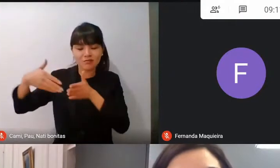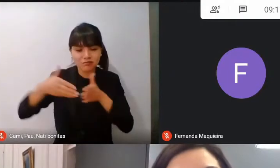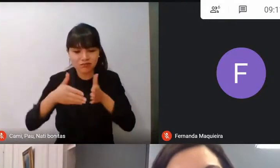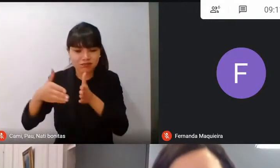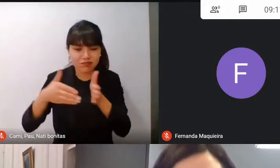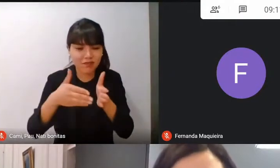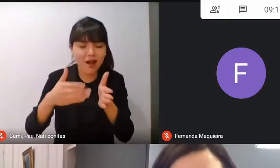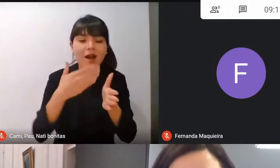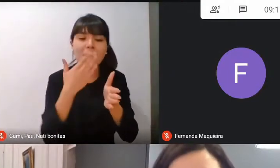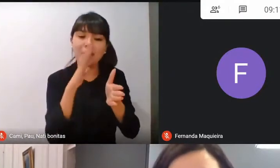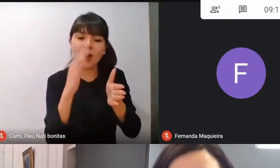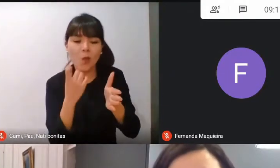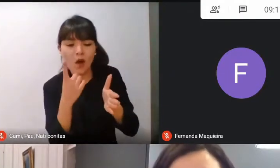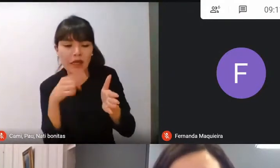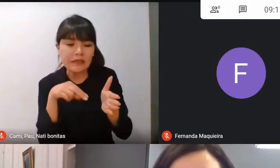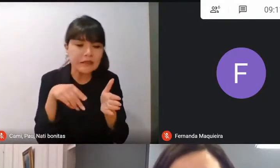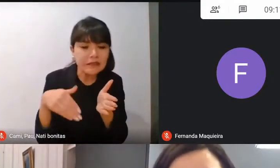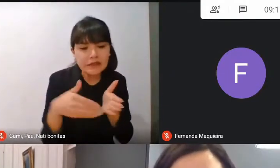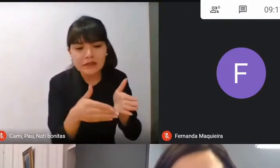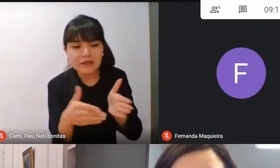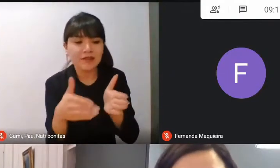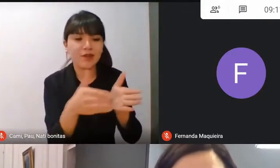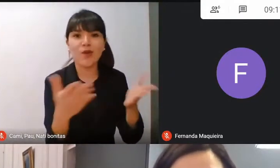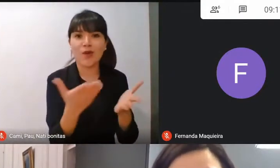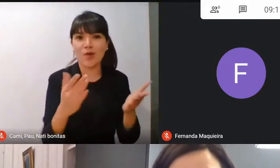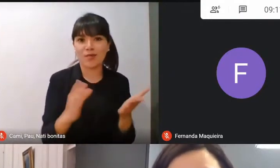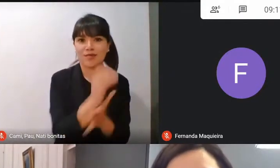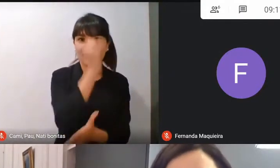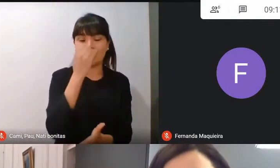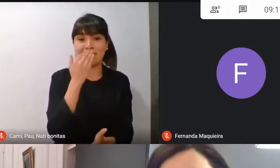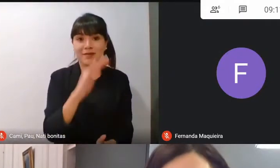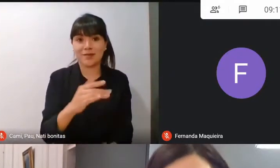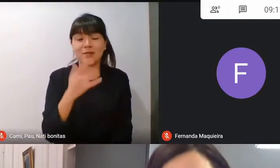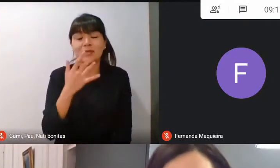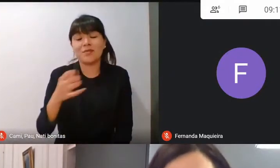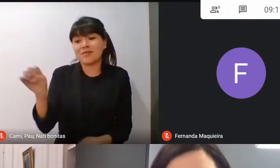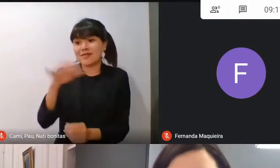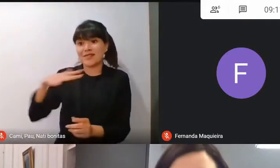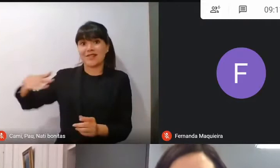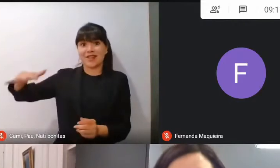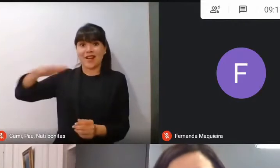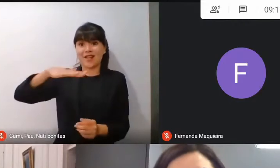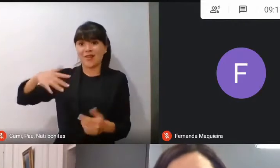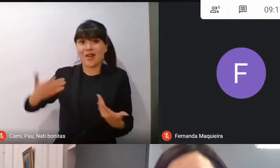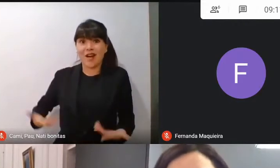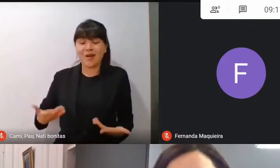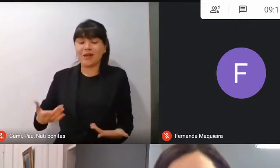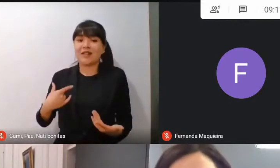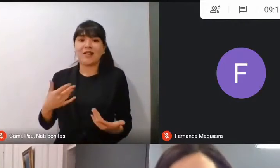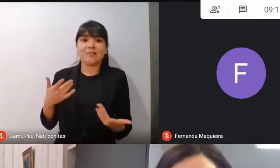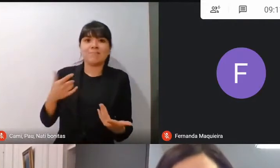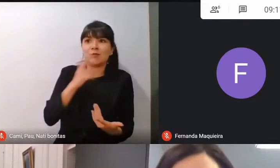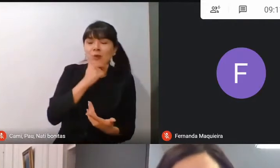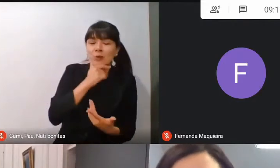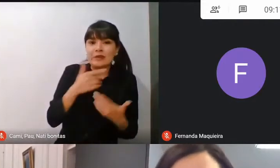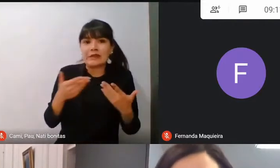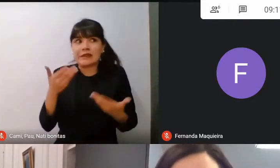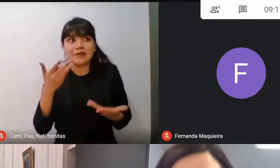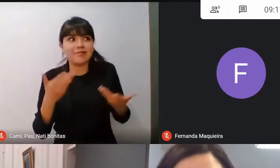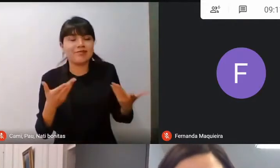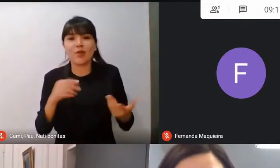este año y el otro que la verdad es que es en un escenario bastante incierto y ese escenario ha provocado